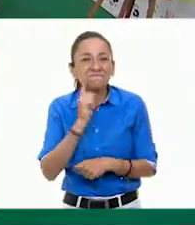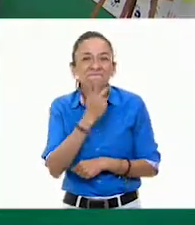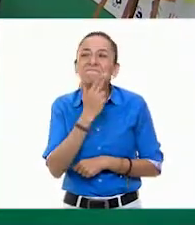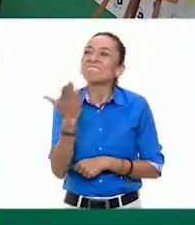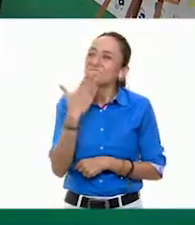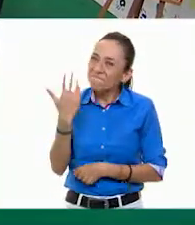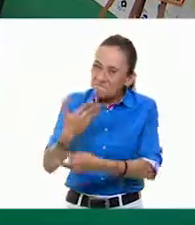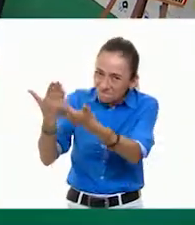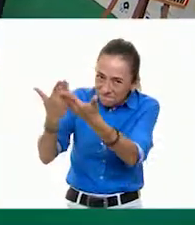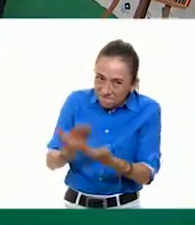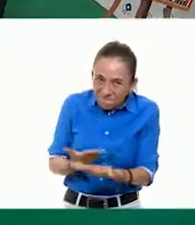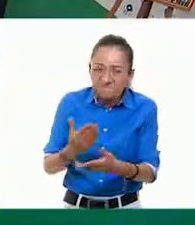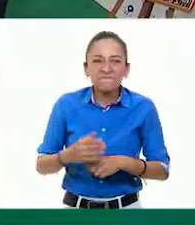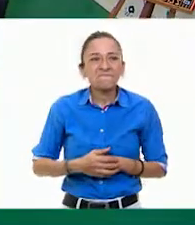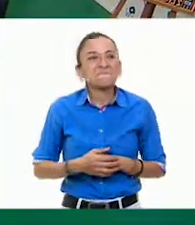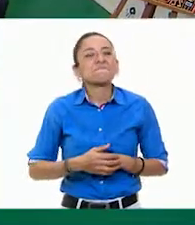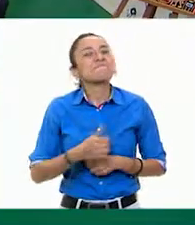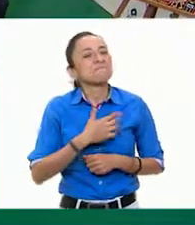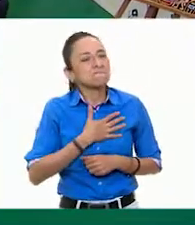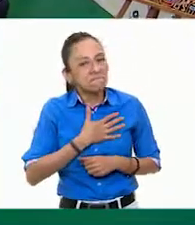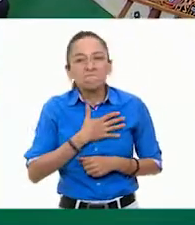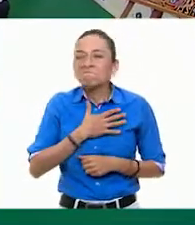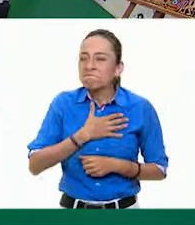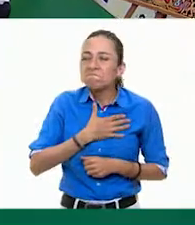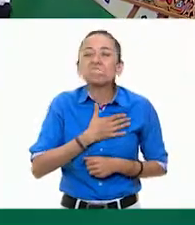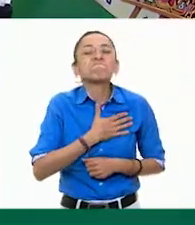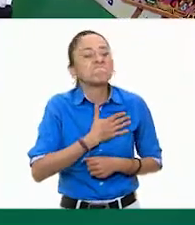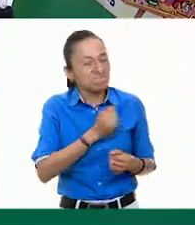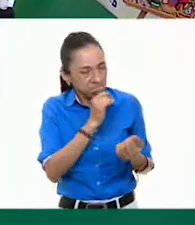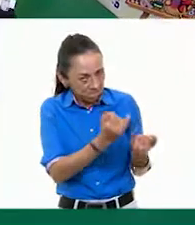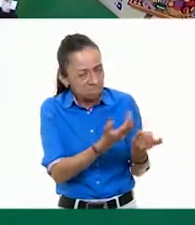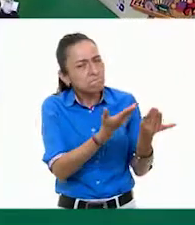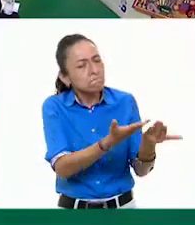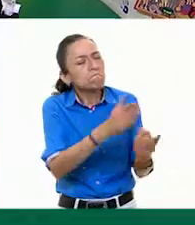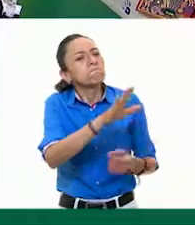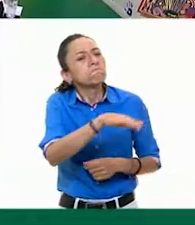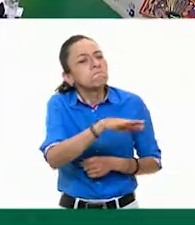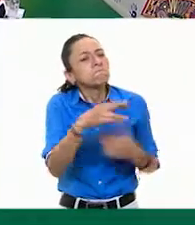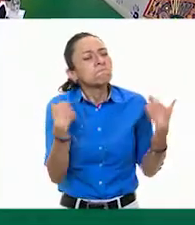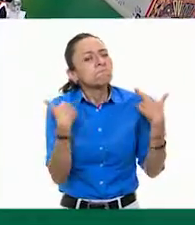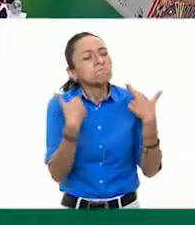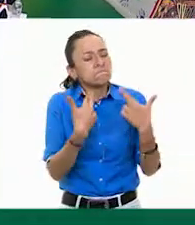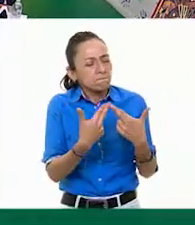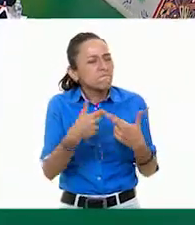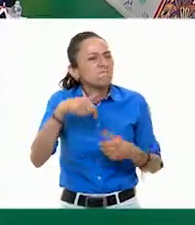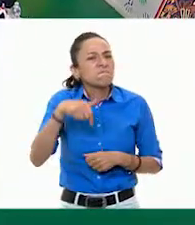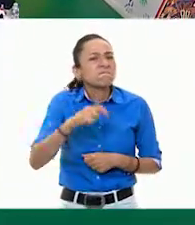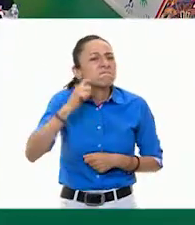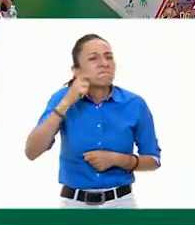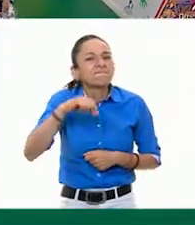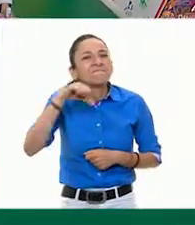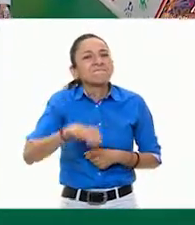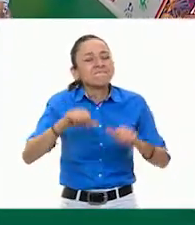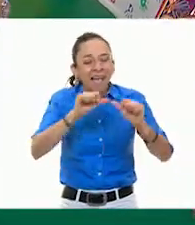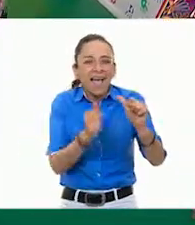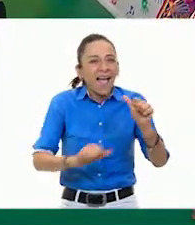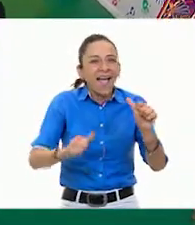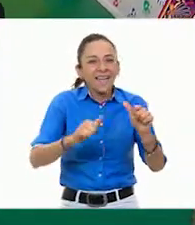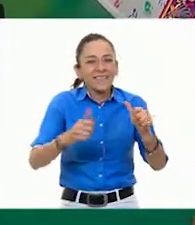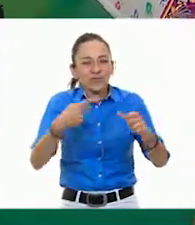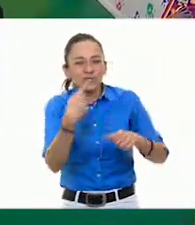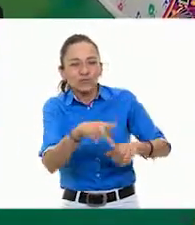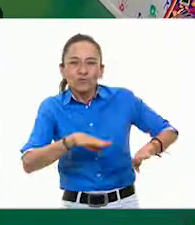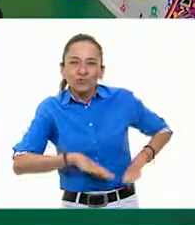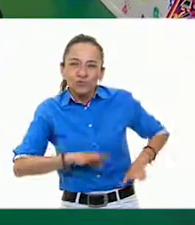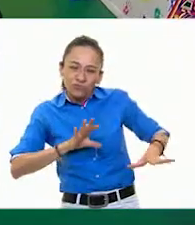esta actividad. Muy bien, yo también la saludo. Y bueno, maestro, para esta actividad, bueno, que es del arte huichol que vimos,